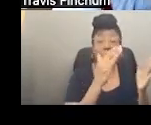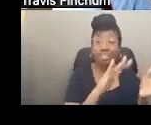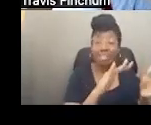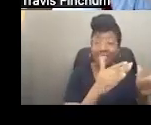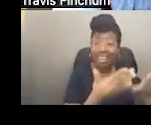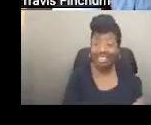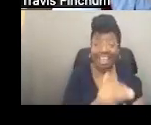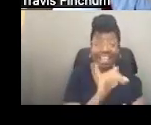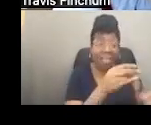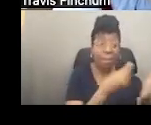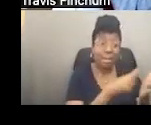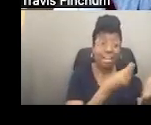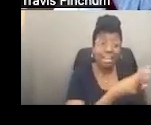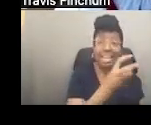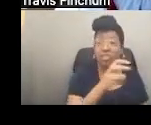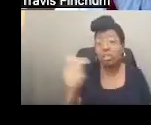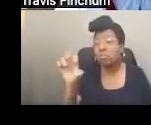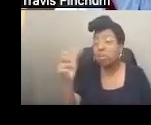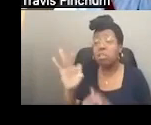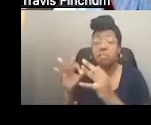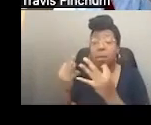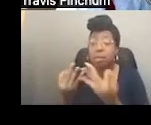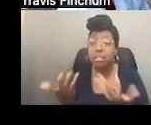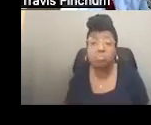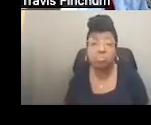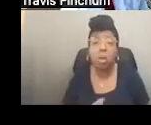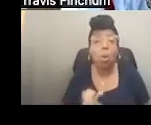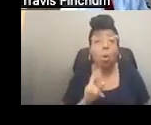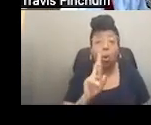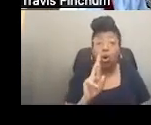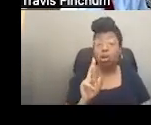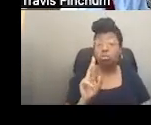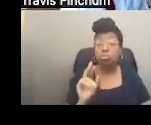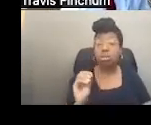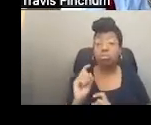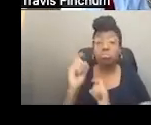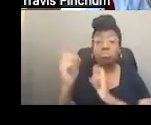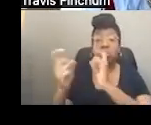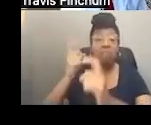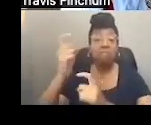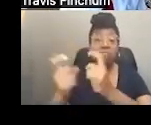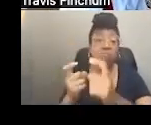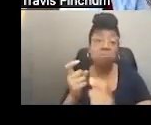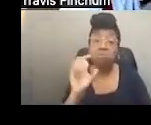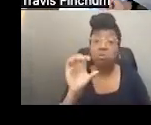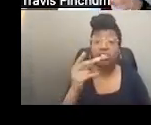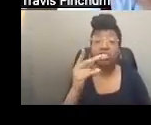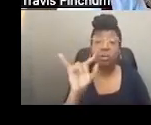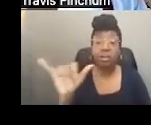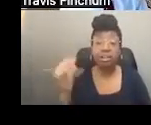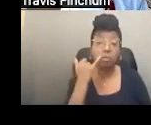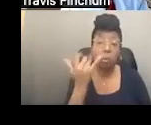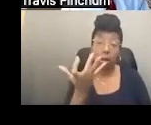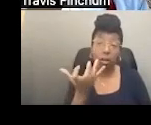otros miembros familiares, a otros beneficiarios. Puede ir a una calidad inclusive si quieren hacer eso.